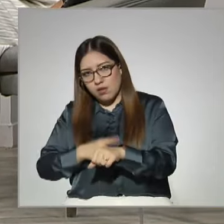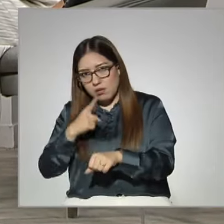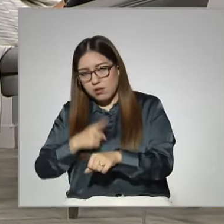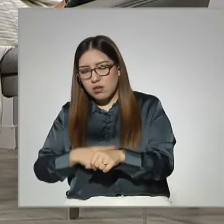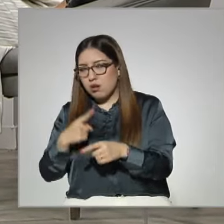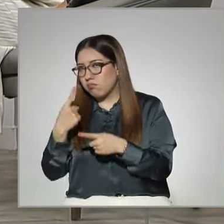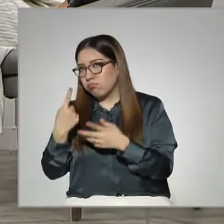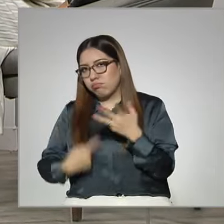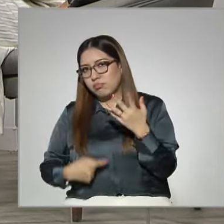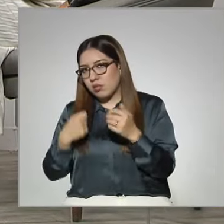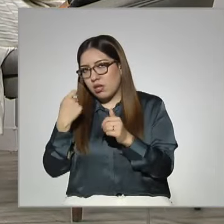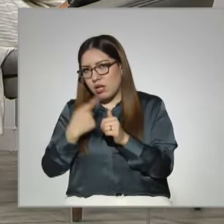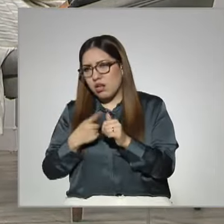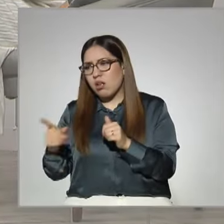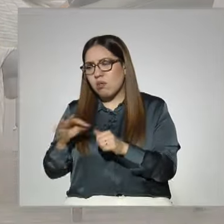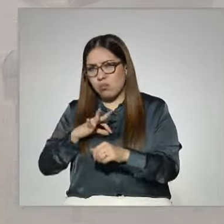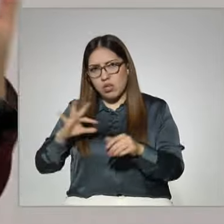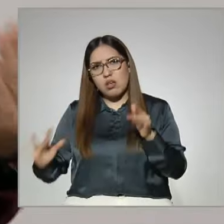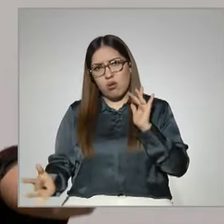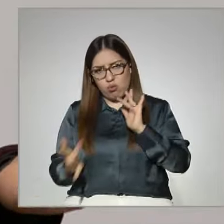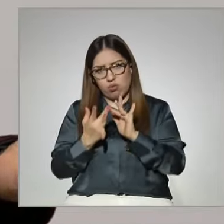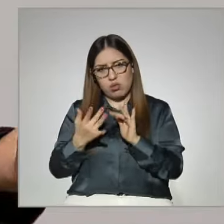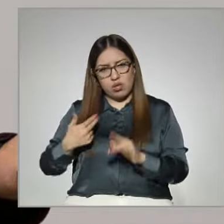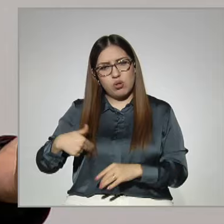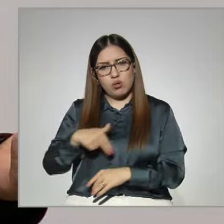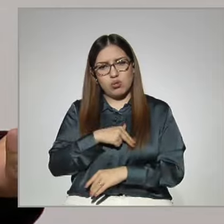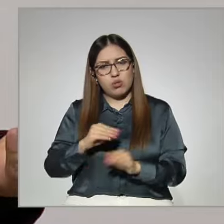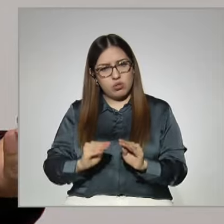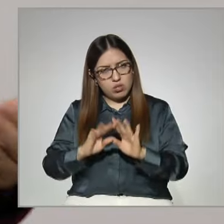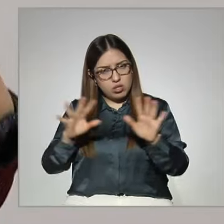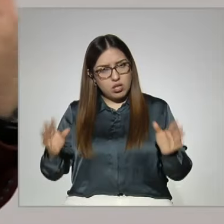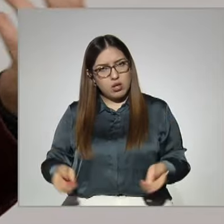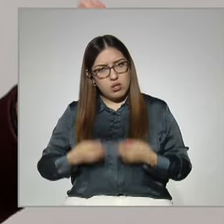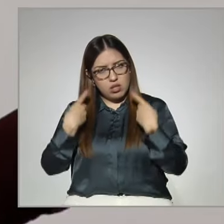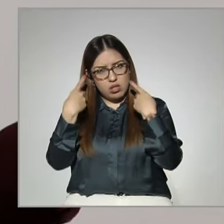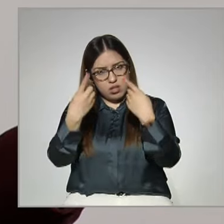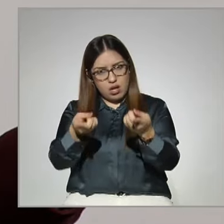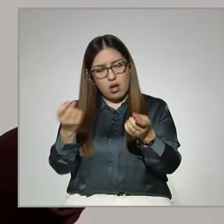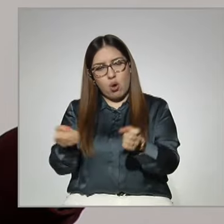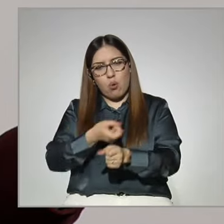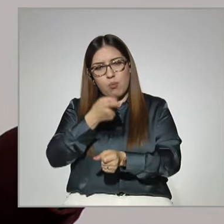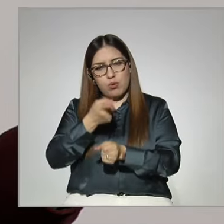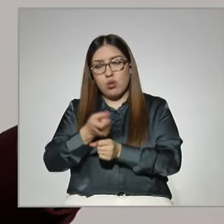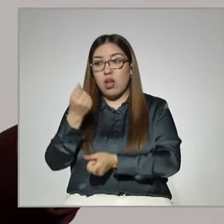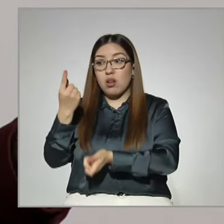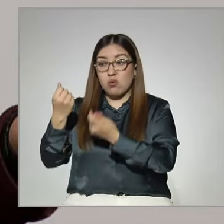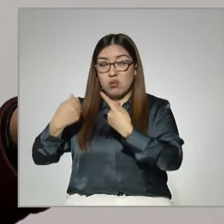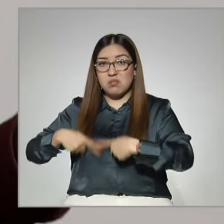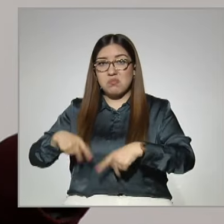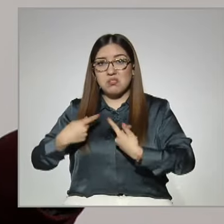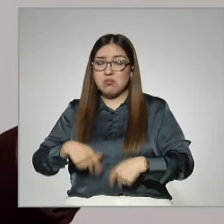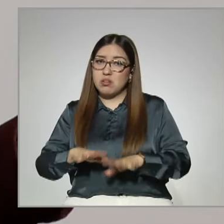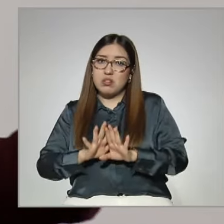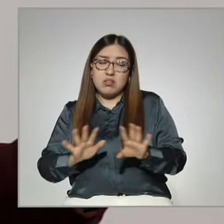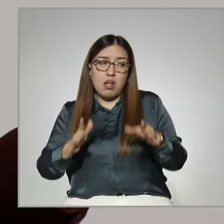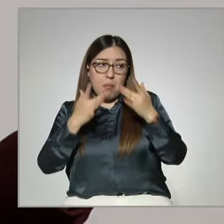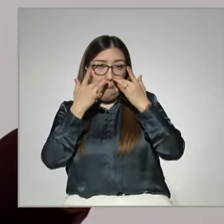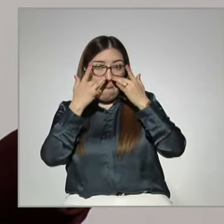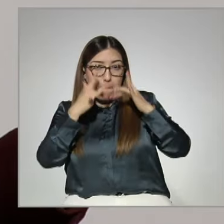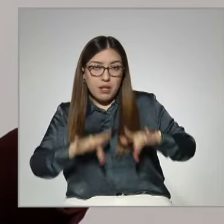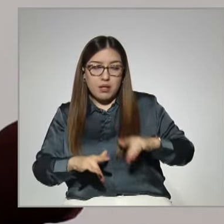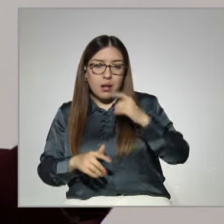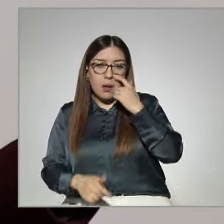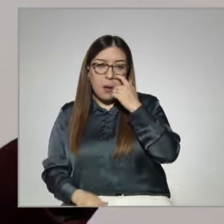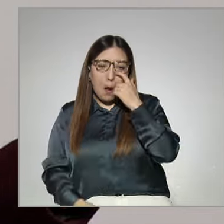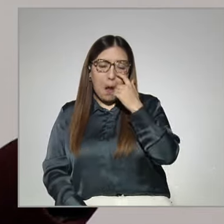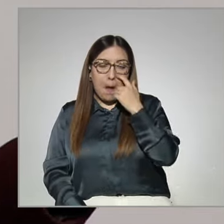etc., pueden contactarse con nosotros y les daremos otra oportunidad. Hay personas que se han dado de baja, por ejemplo, y